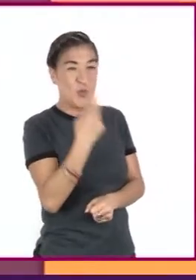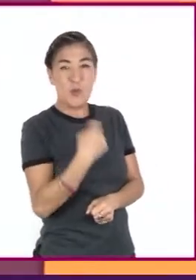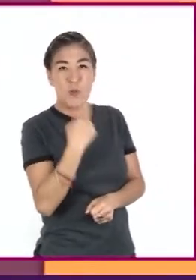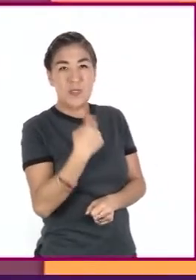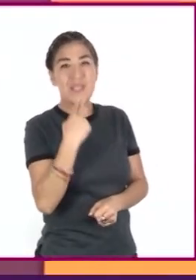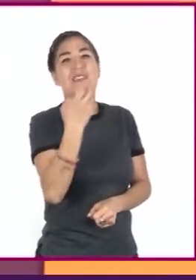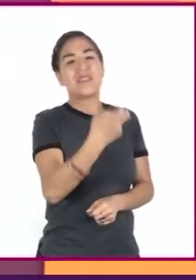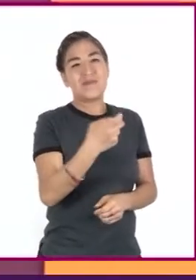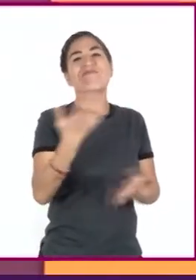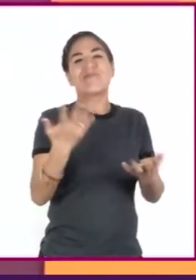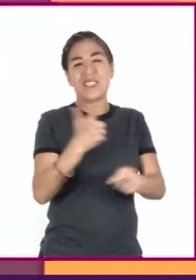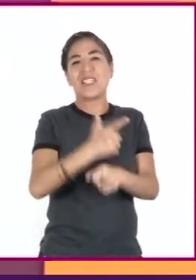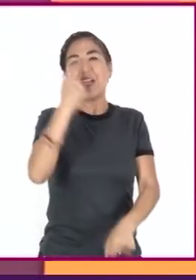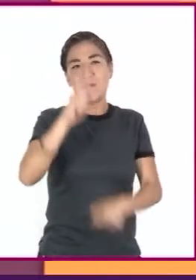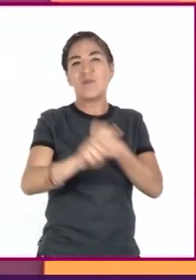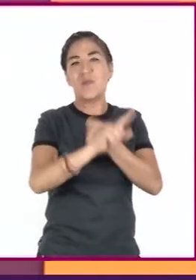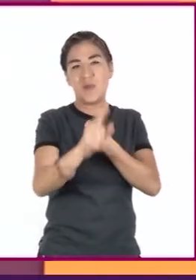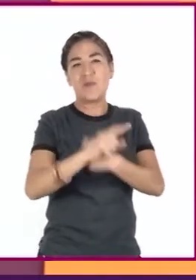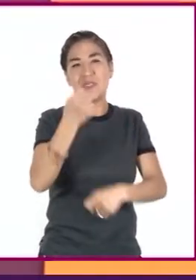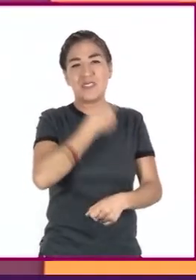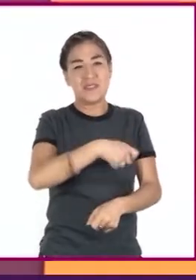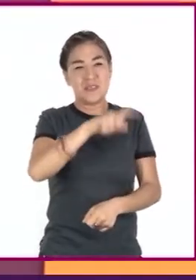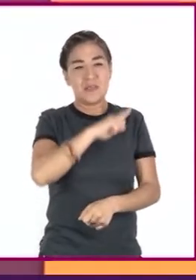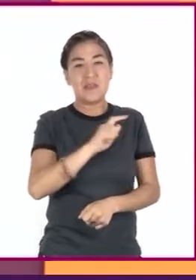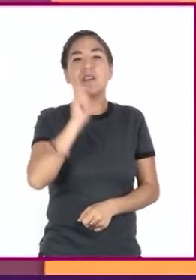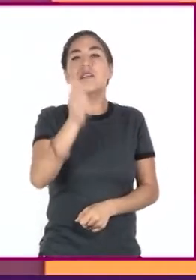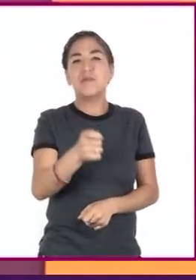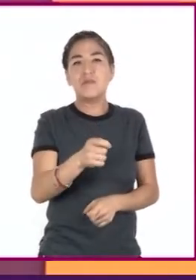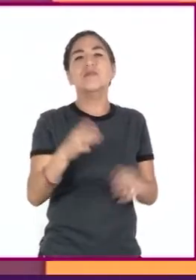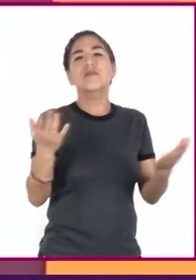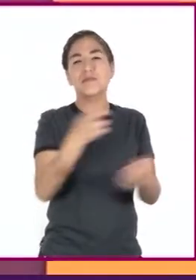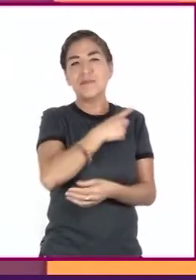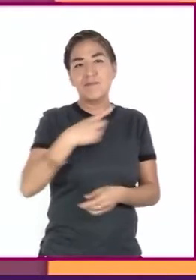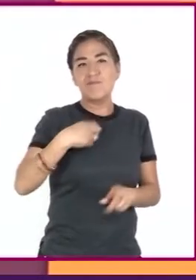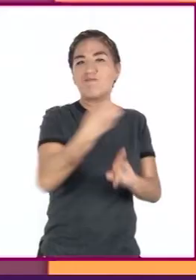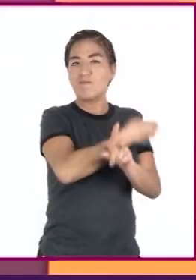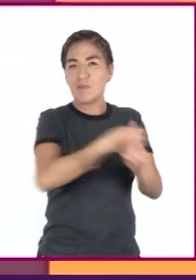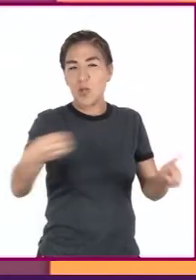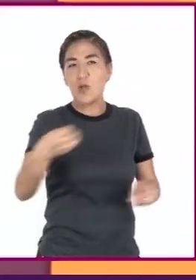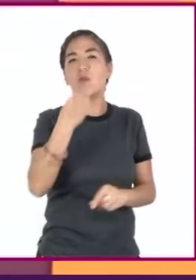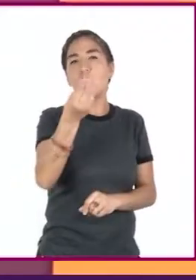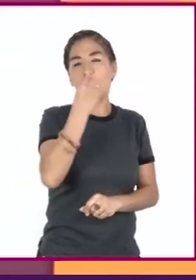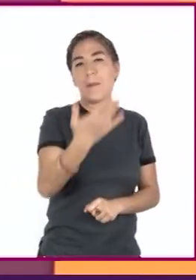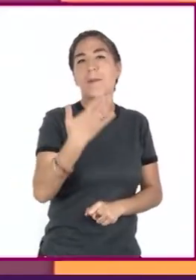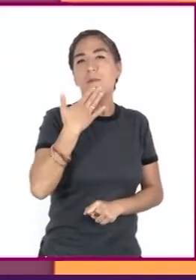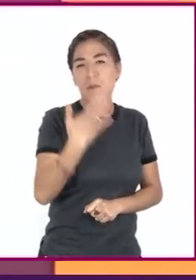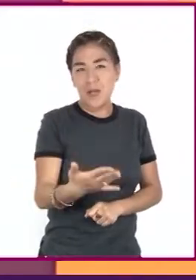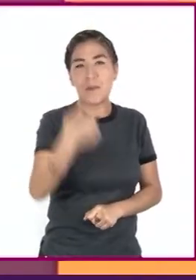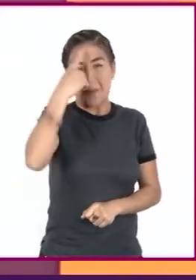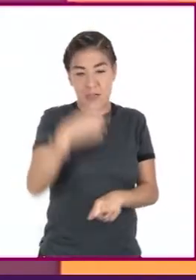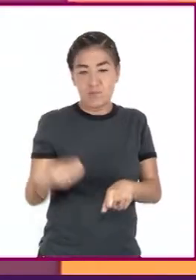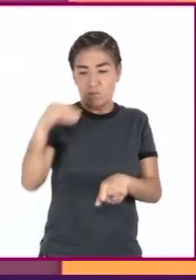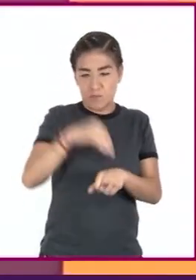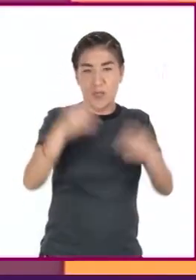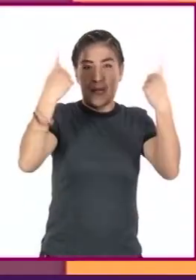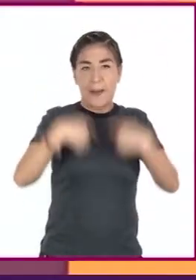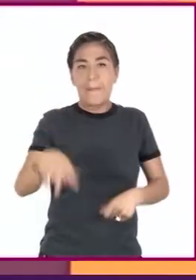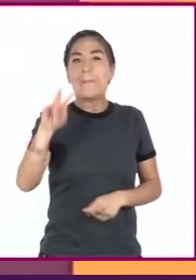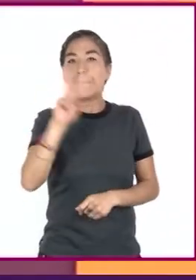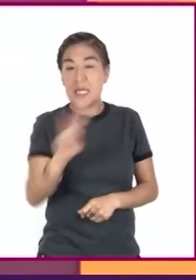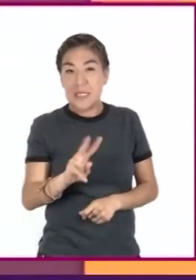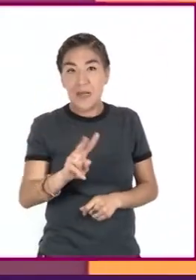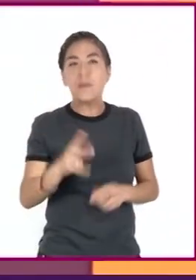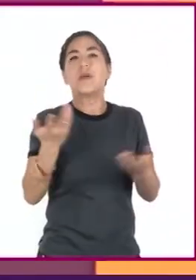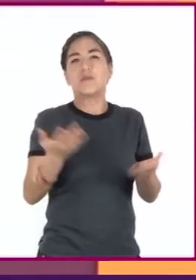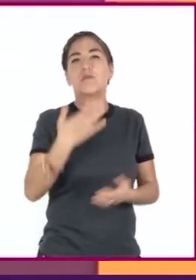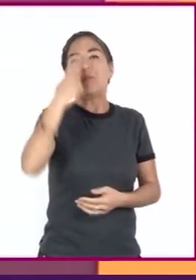dejando graves problemas de salud. Lo ideal es mantener una alimentación saludable que nos aporte calorías suficientes